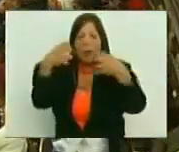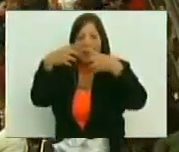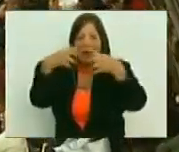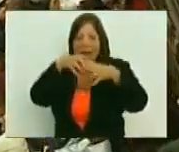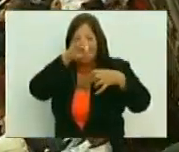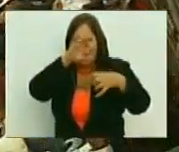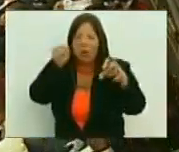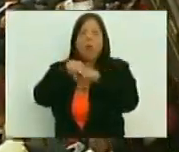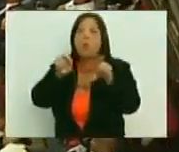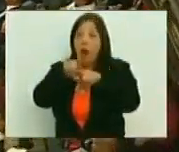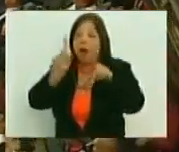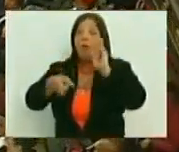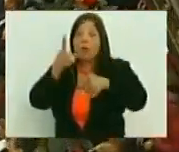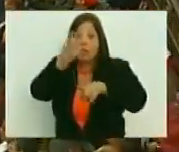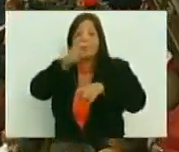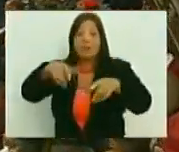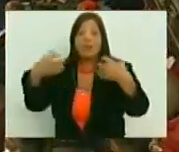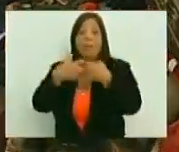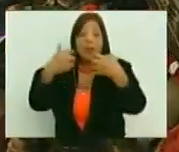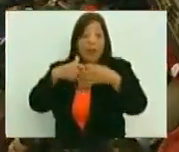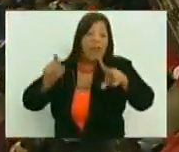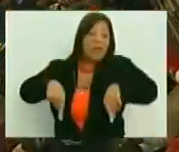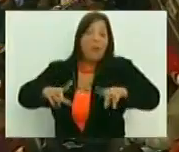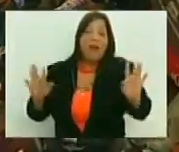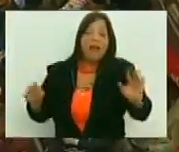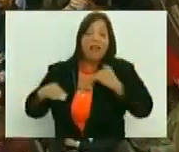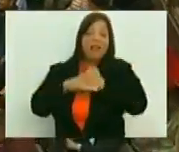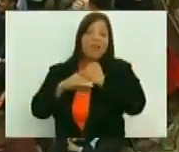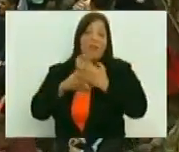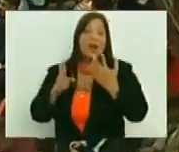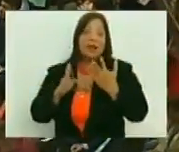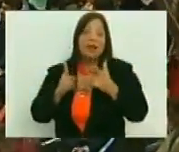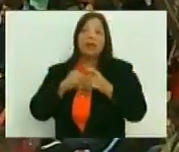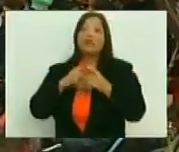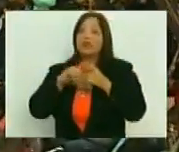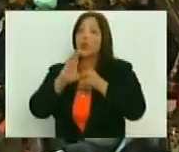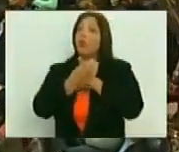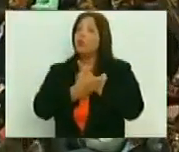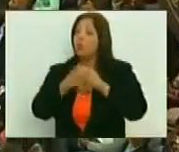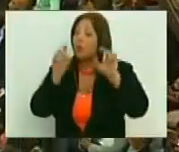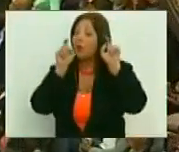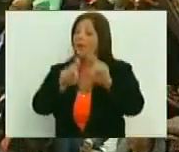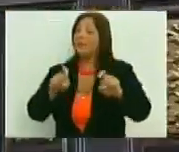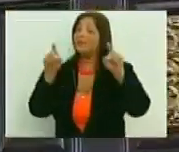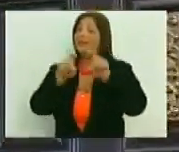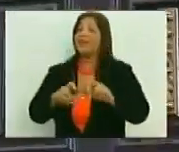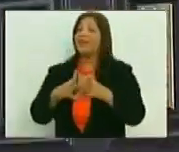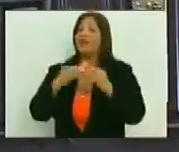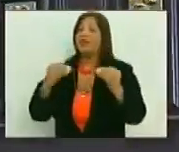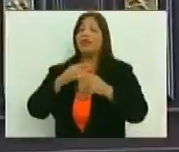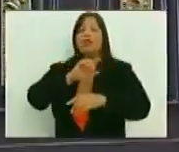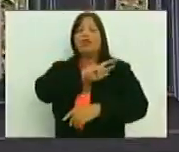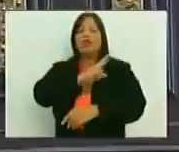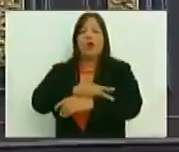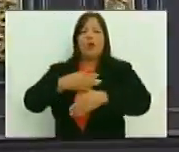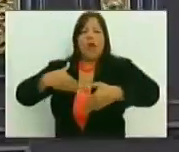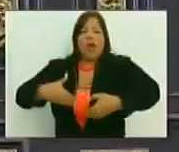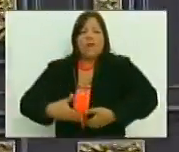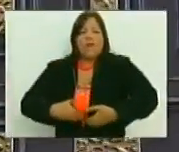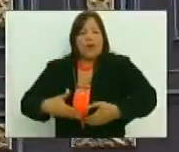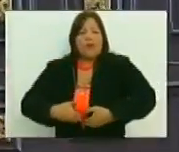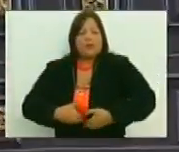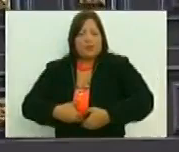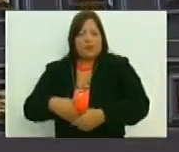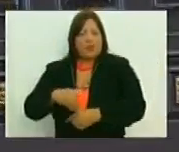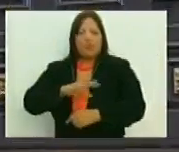quiere decir que, que eso también se cultiva, es decir, todos los esfuerzos, todos los esfuerzos,